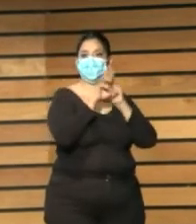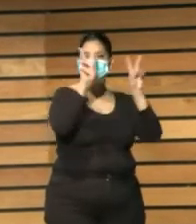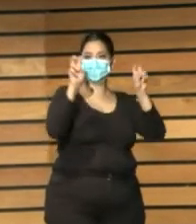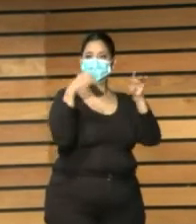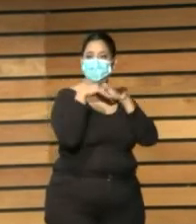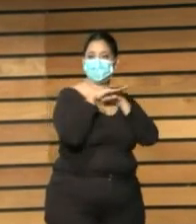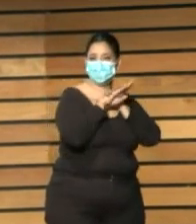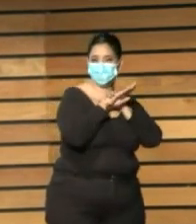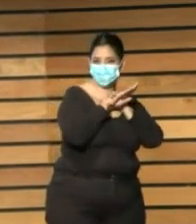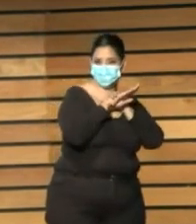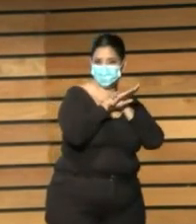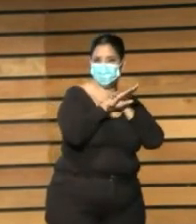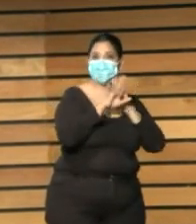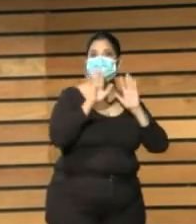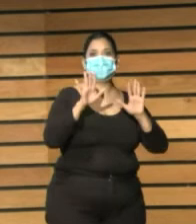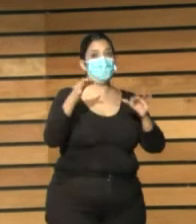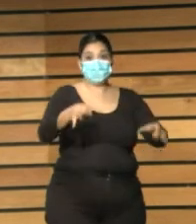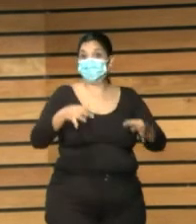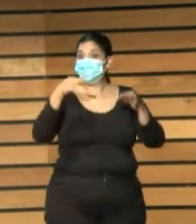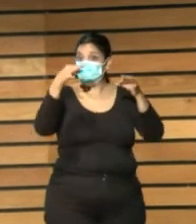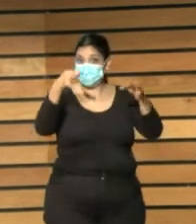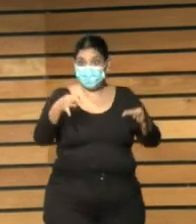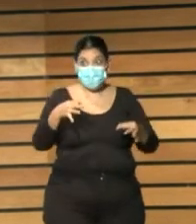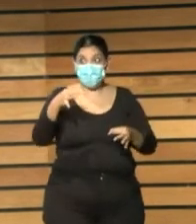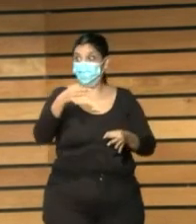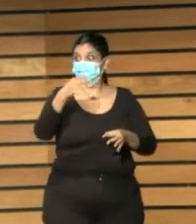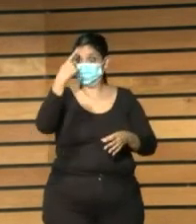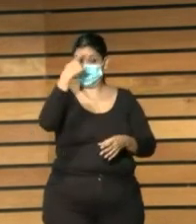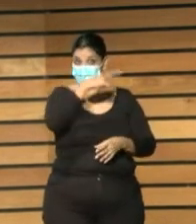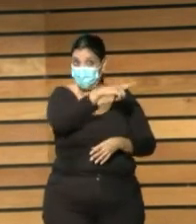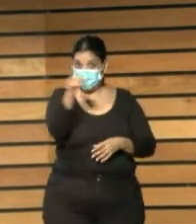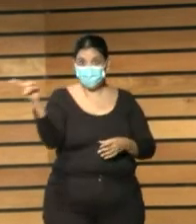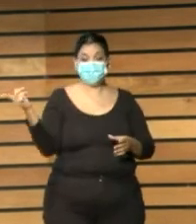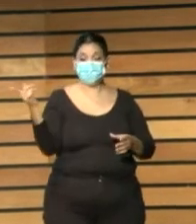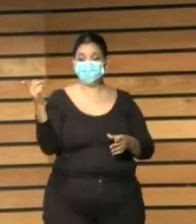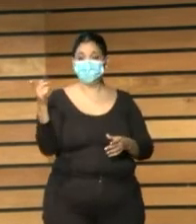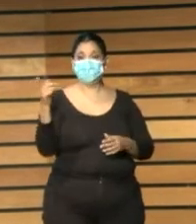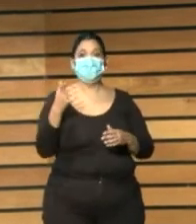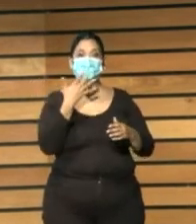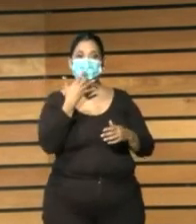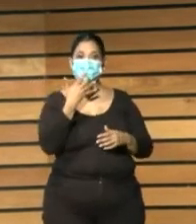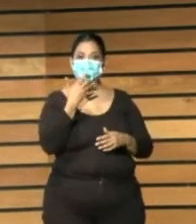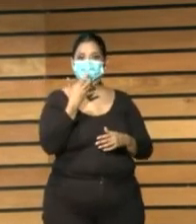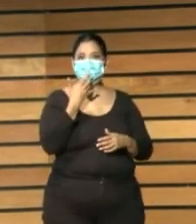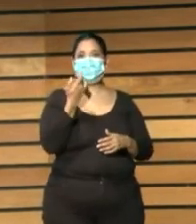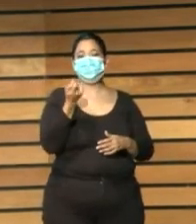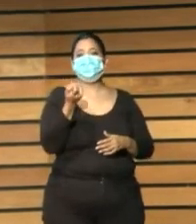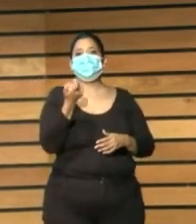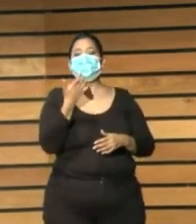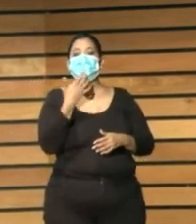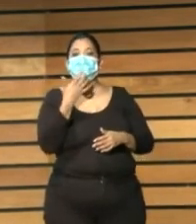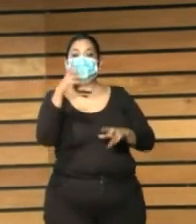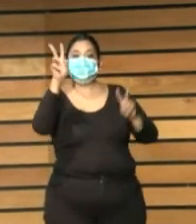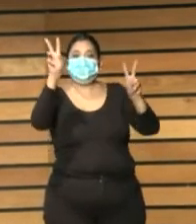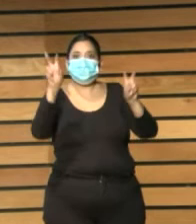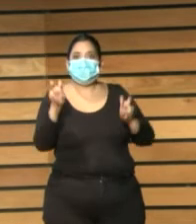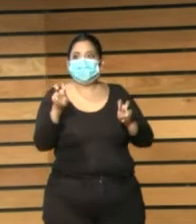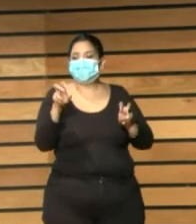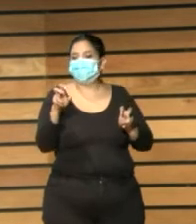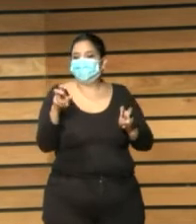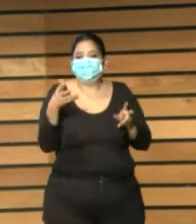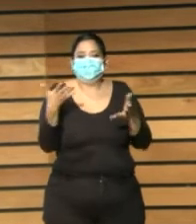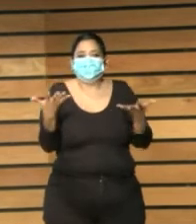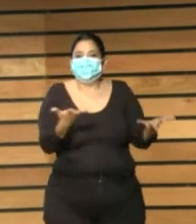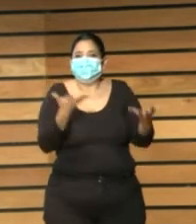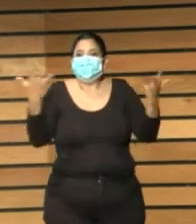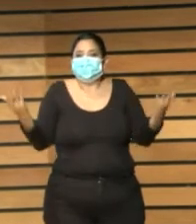bueno siempre que es el el trabajo precario y cómo la administración se